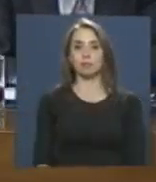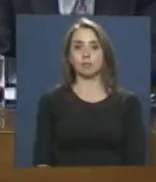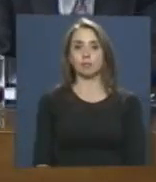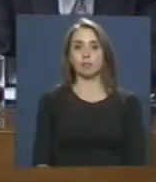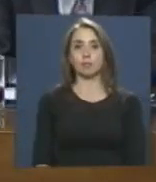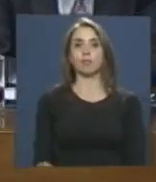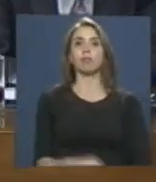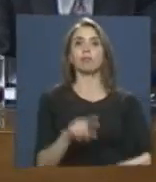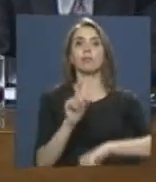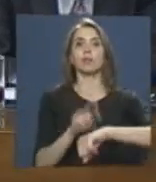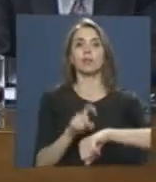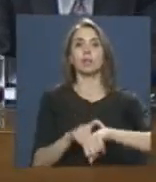Entrando en el tiempo de acuerdos y resoluciones correspondientes...